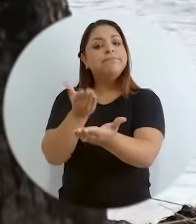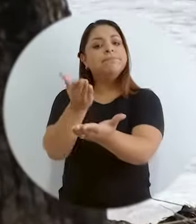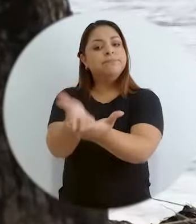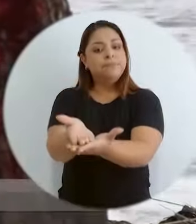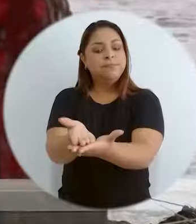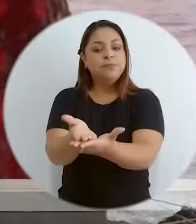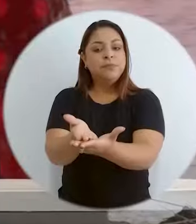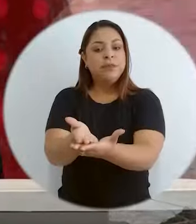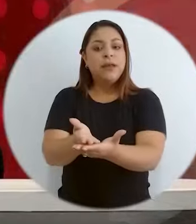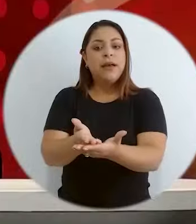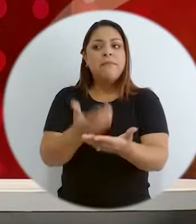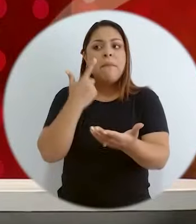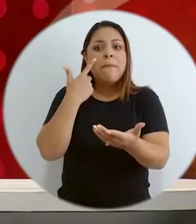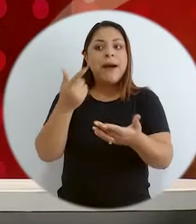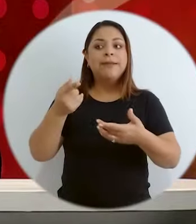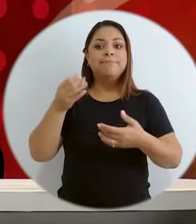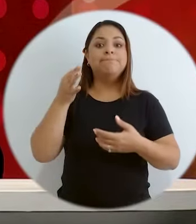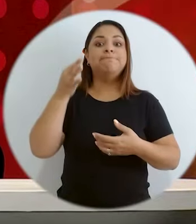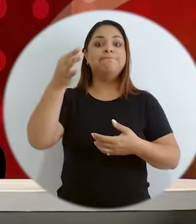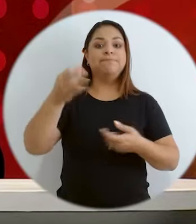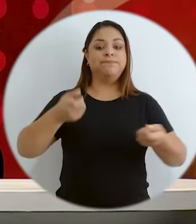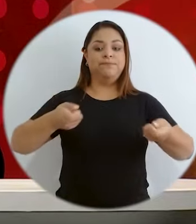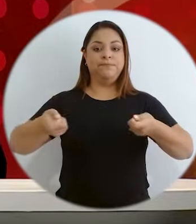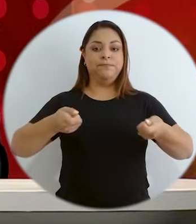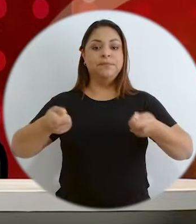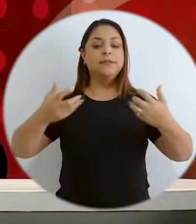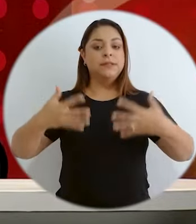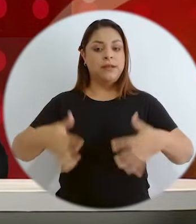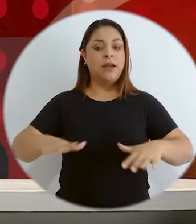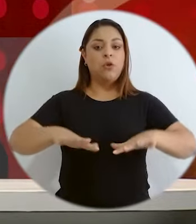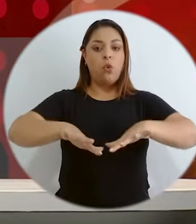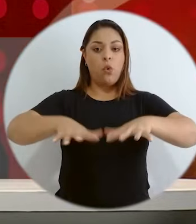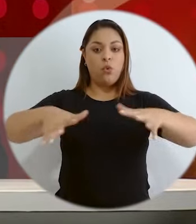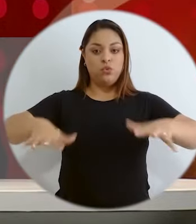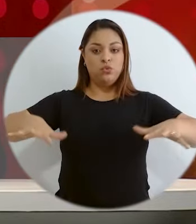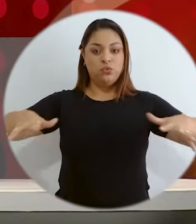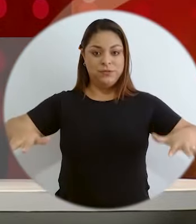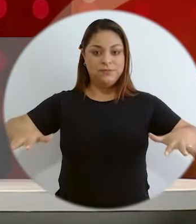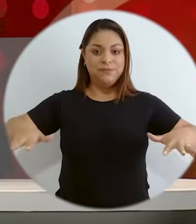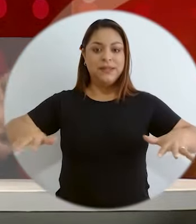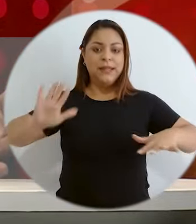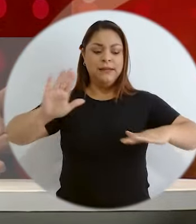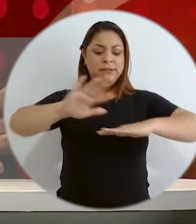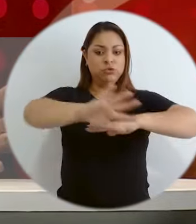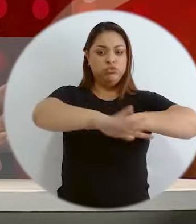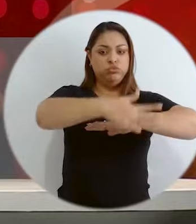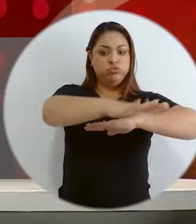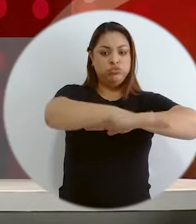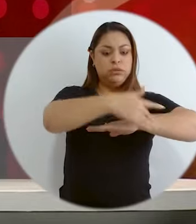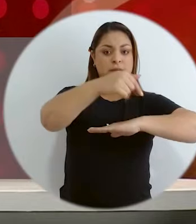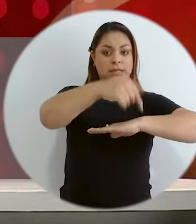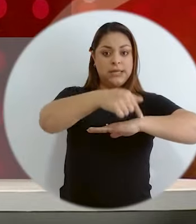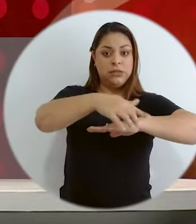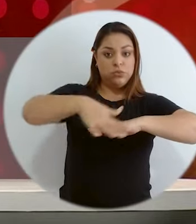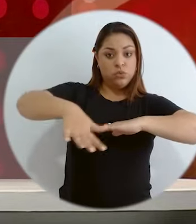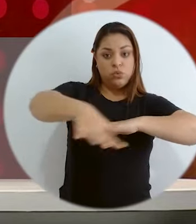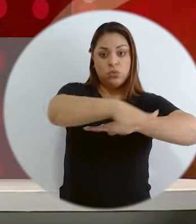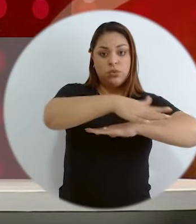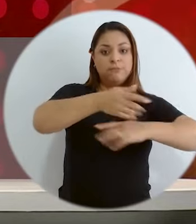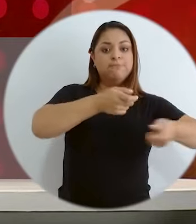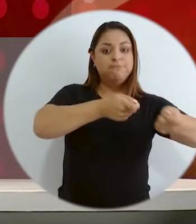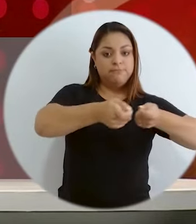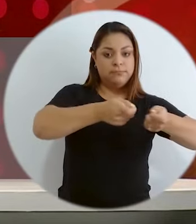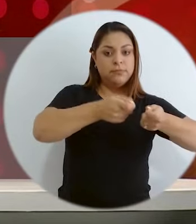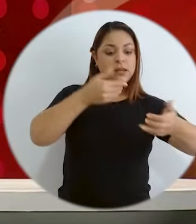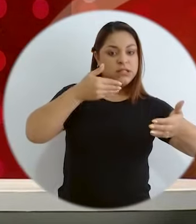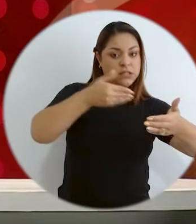y seguir aportando a una gestión ya del océano. Una cosa es gestionar